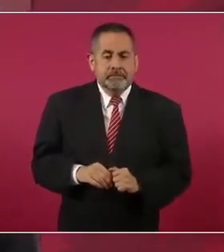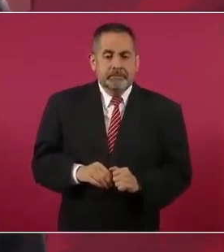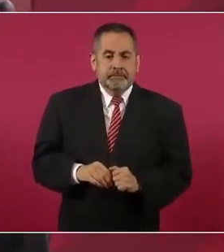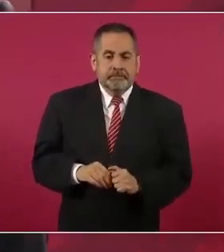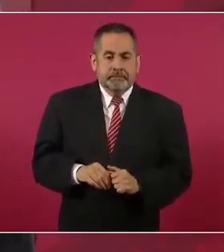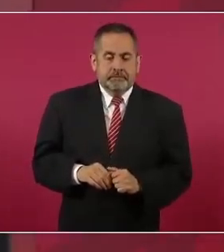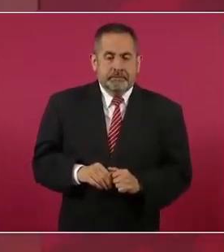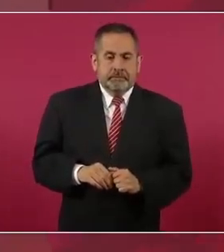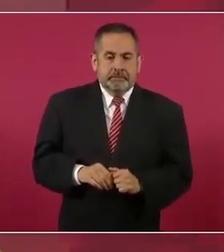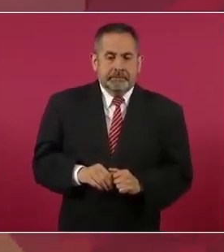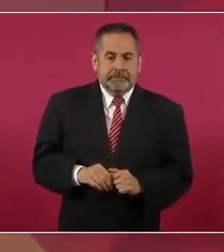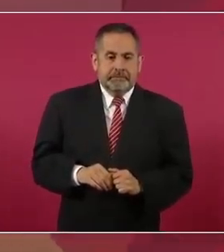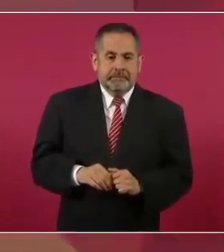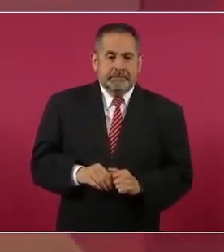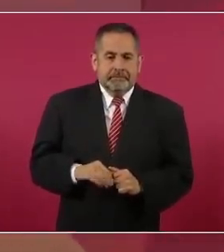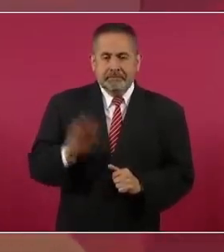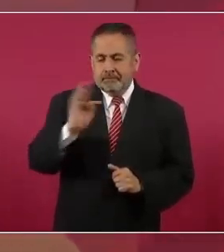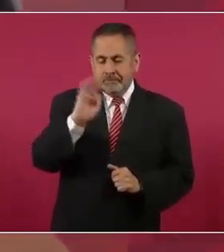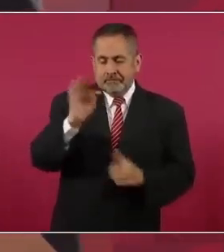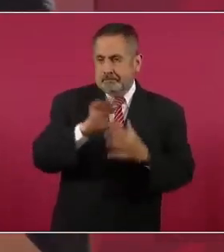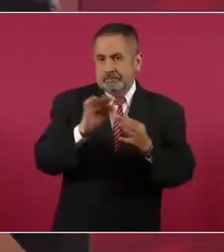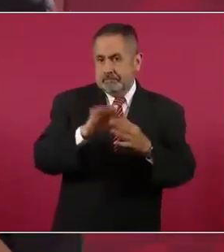si me toca